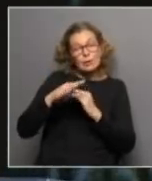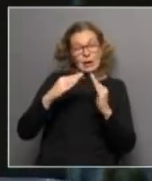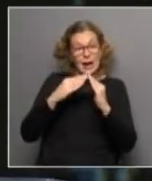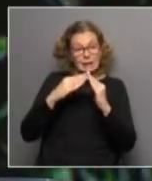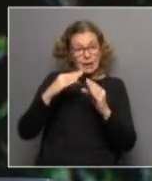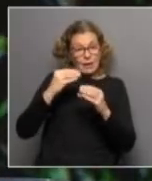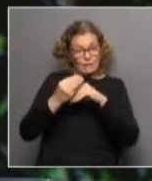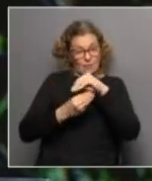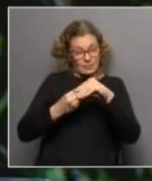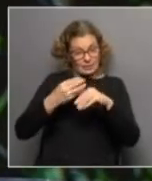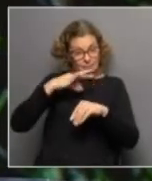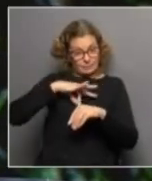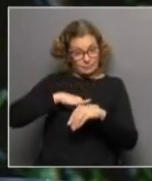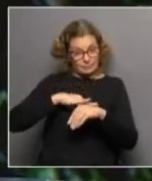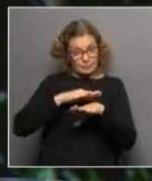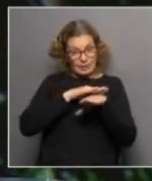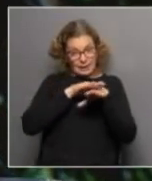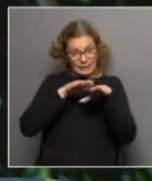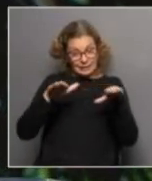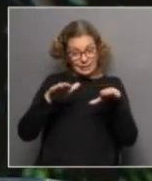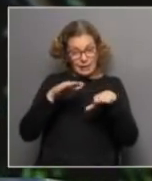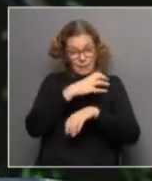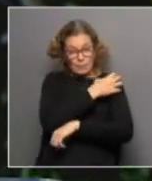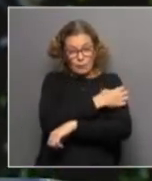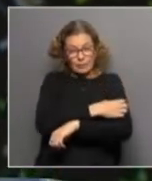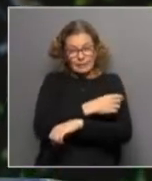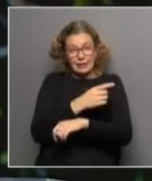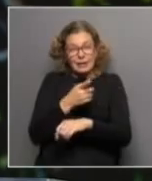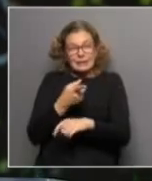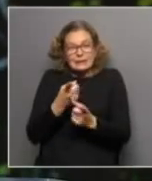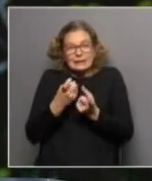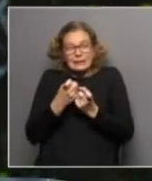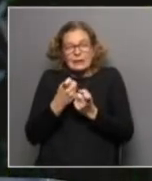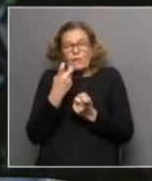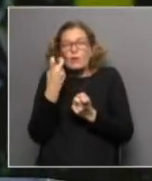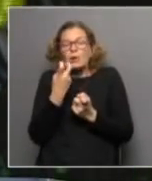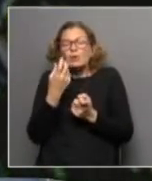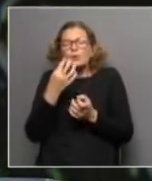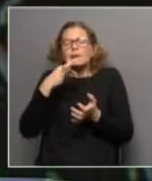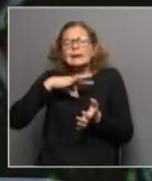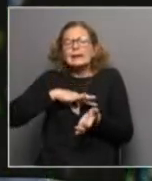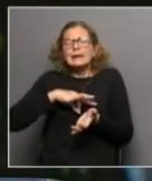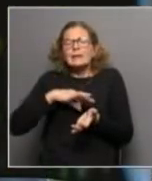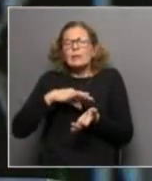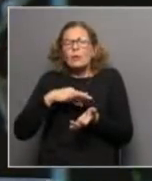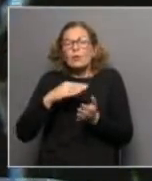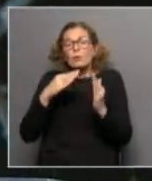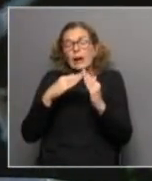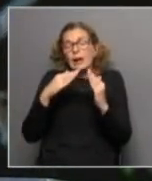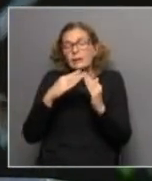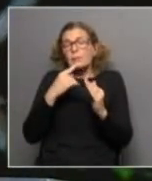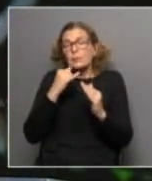hogares, y eso es básicamente la línea de pobreza. La línea de pobreza lo que busca es encontrar cuáles son los ingresos que tiene que tener un hogar